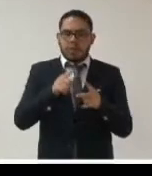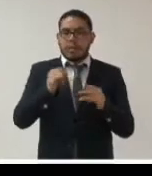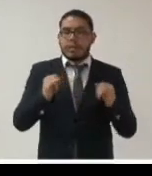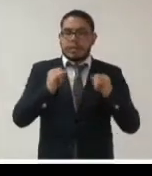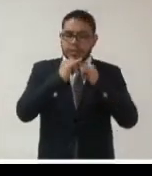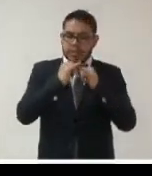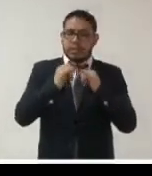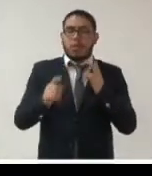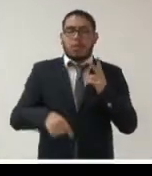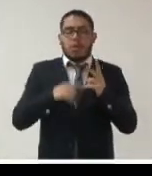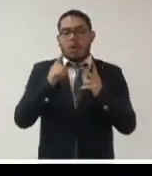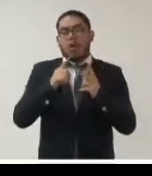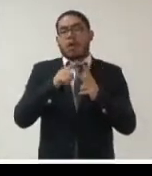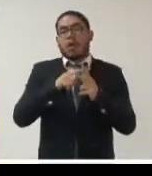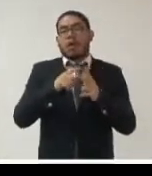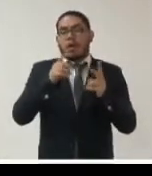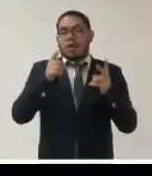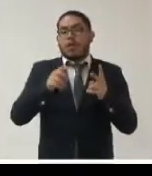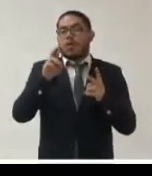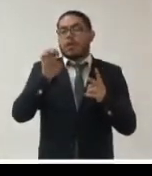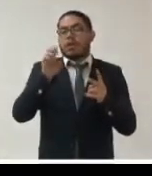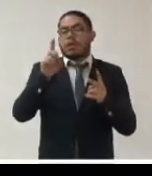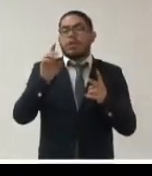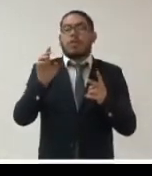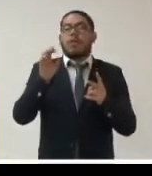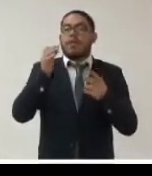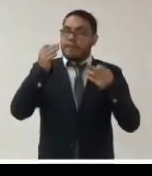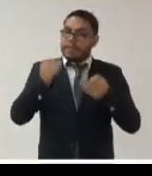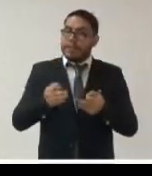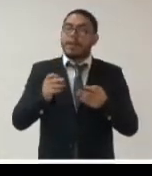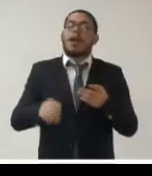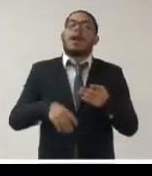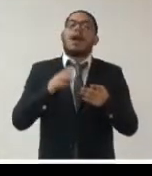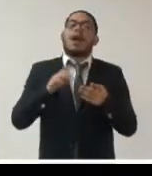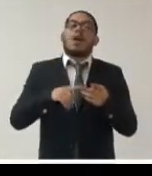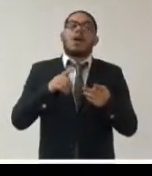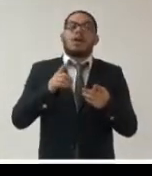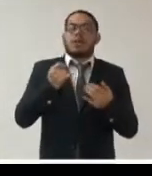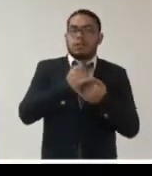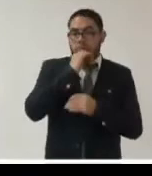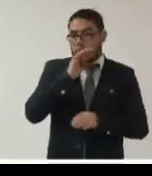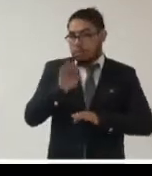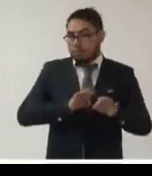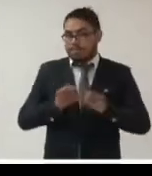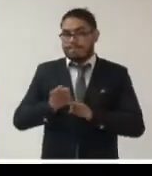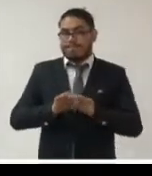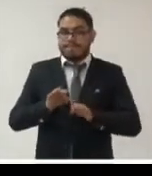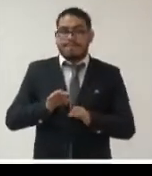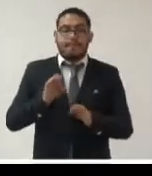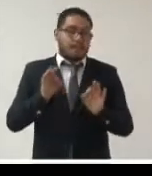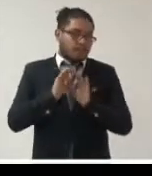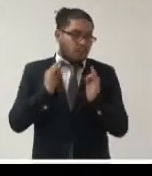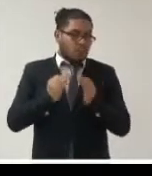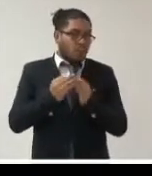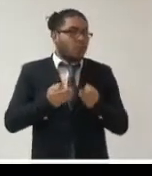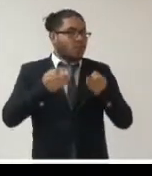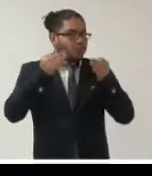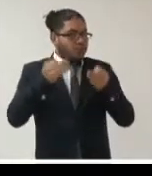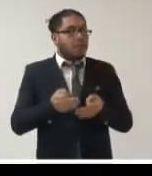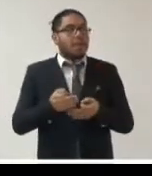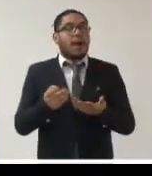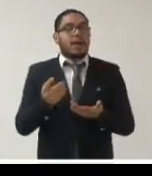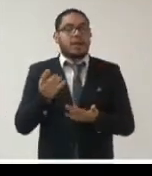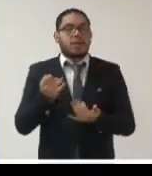a través de redes oficiales de redes sociales de estas entidades es un trabajo que se ha hecho y en qué formato en un formato reutilizable